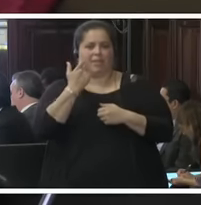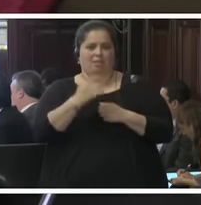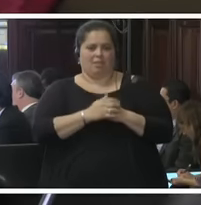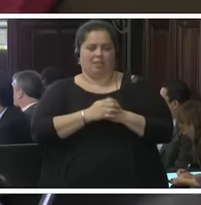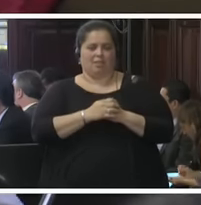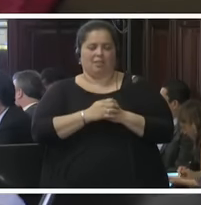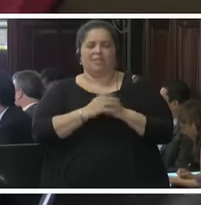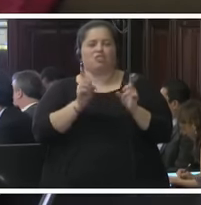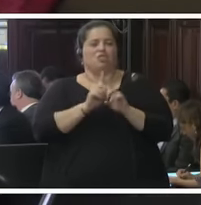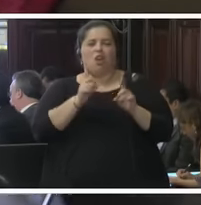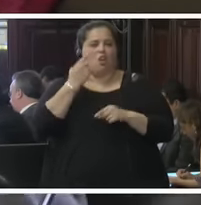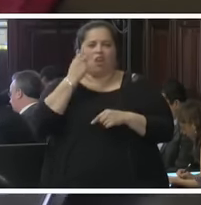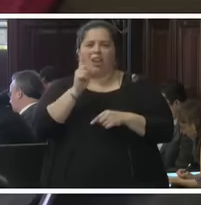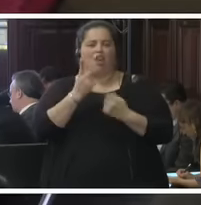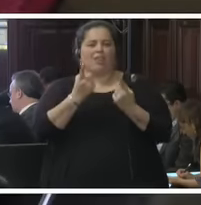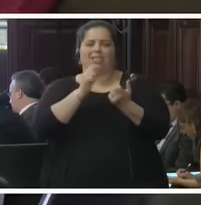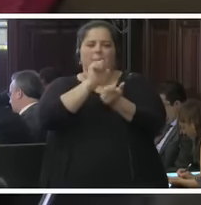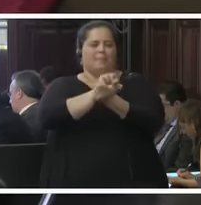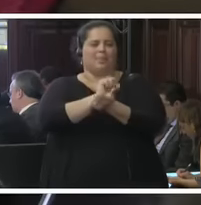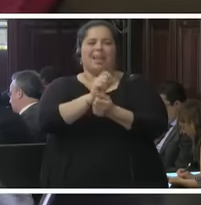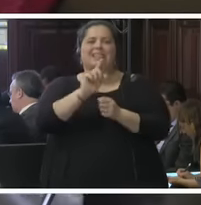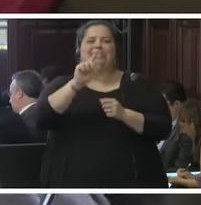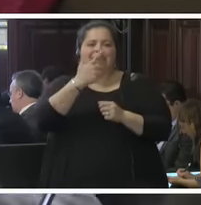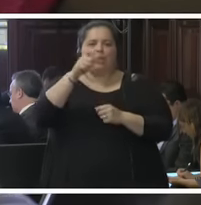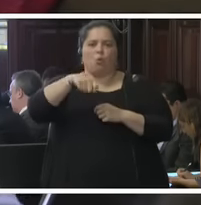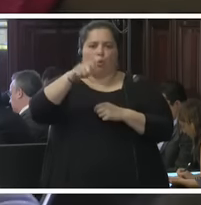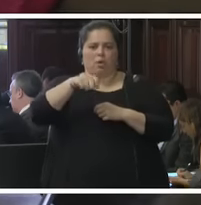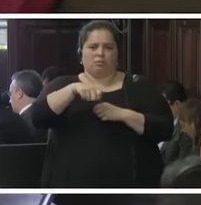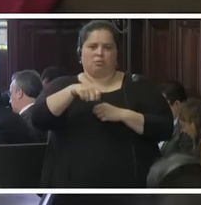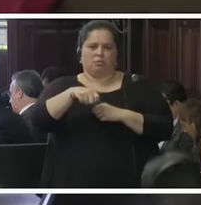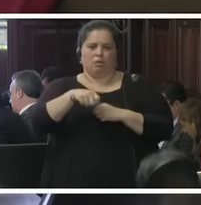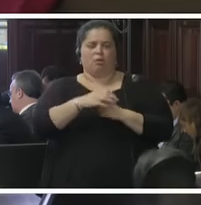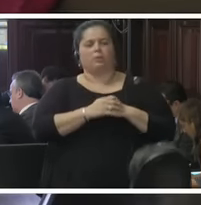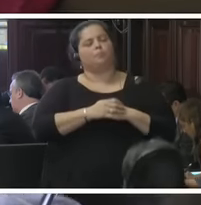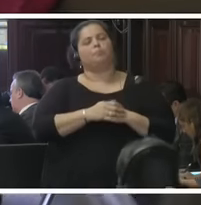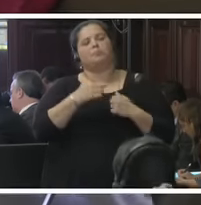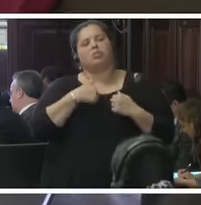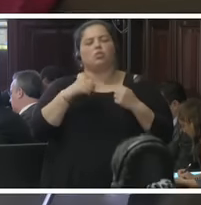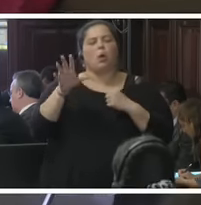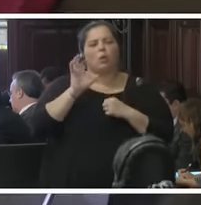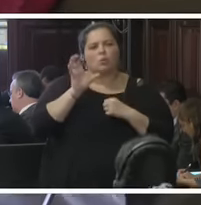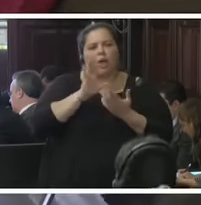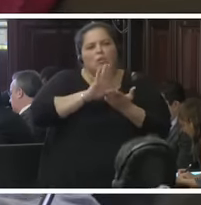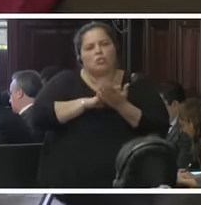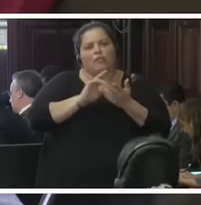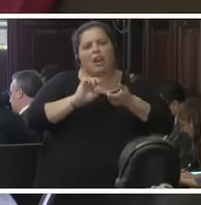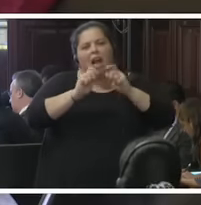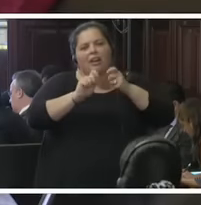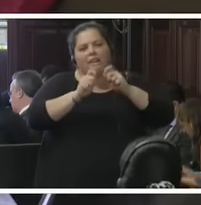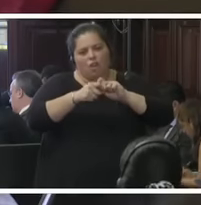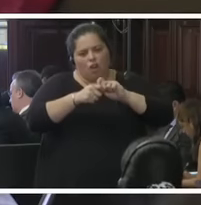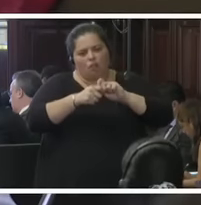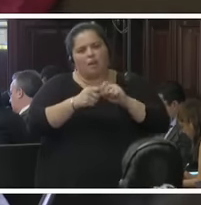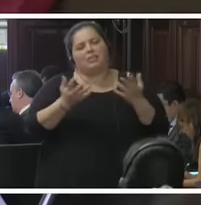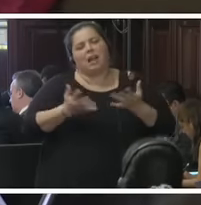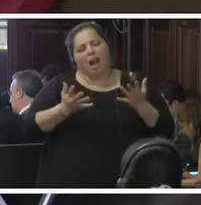un juicio, la prisión preventiva. He oído de las reformas y ahora